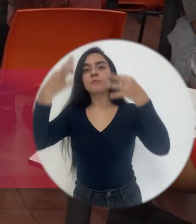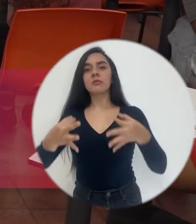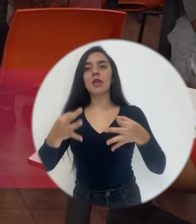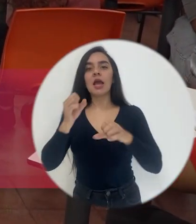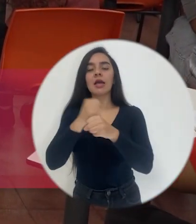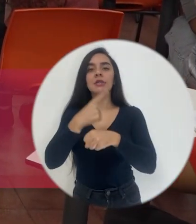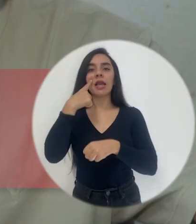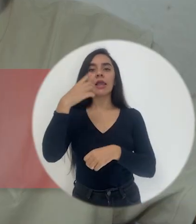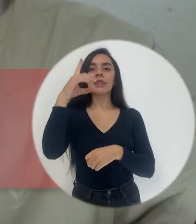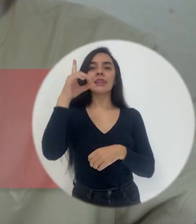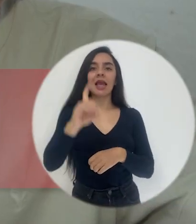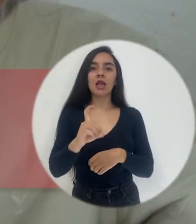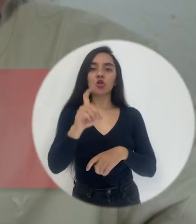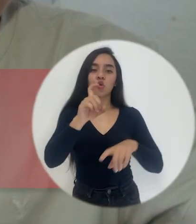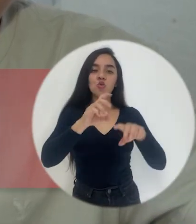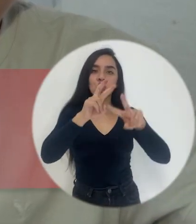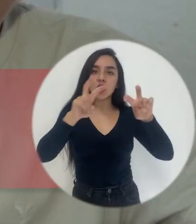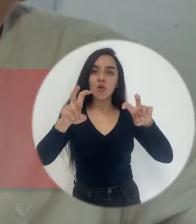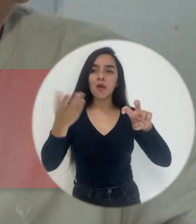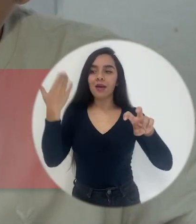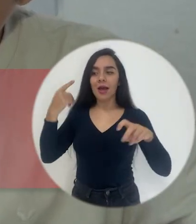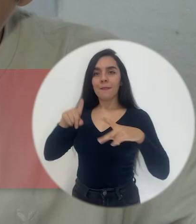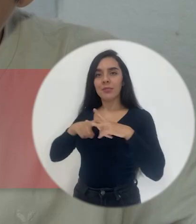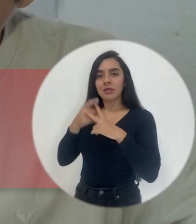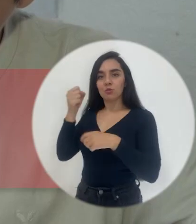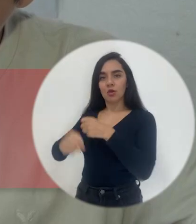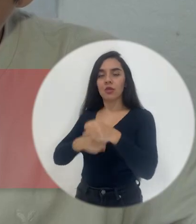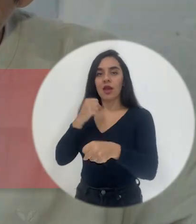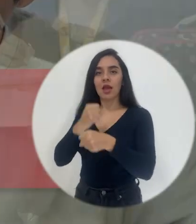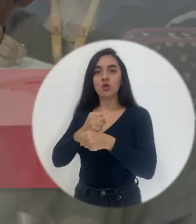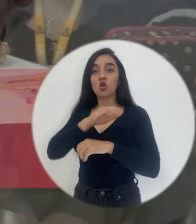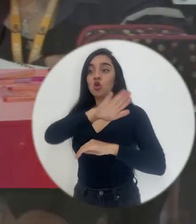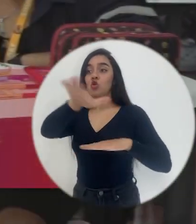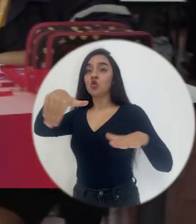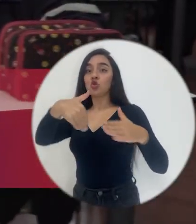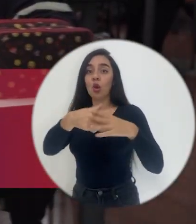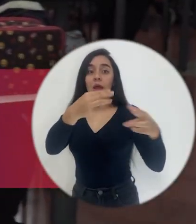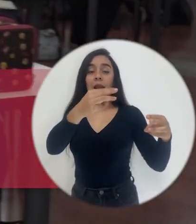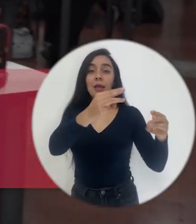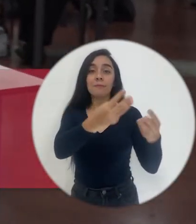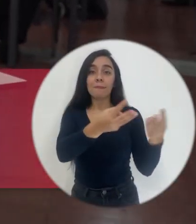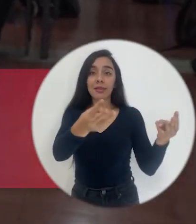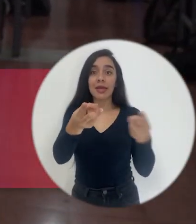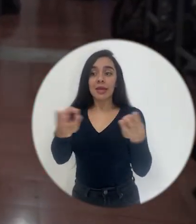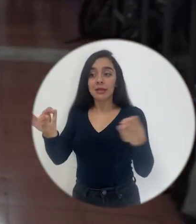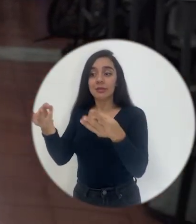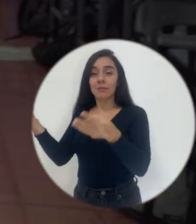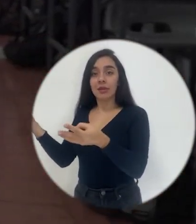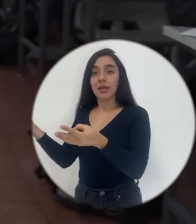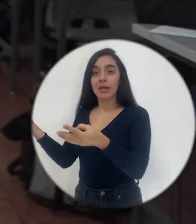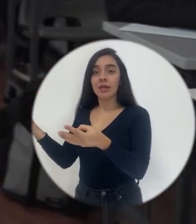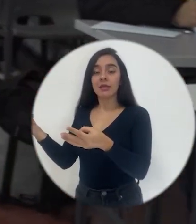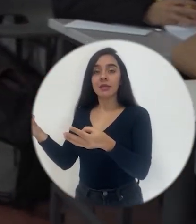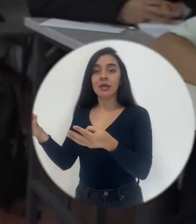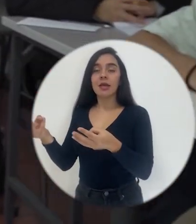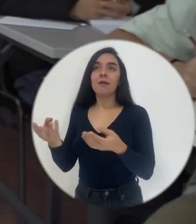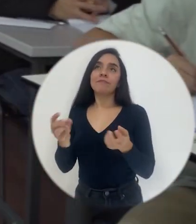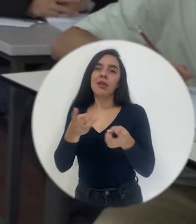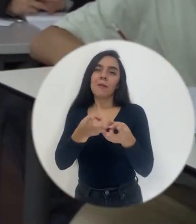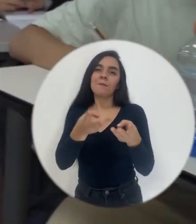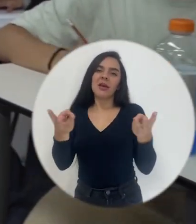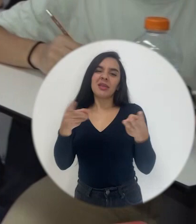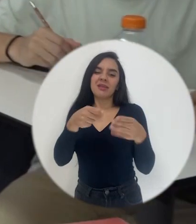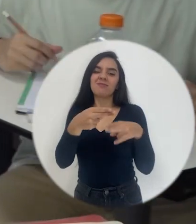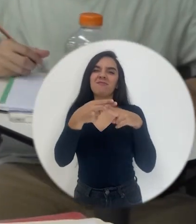un diagnóstico a principio de año en todas las materias mal